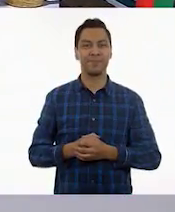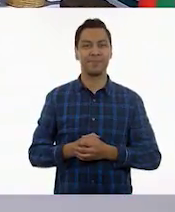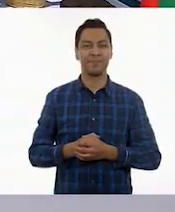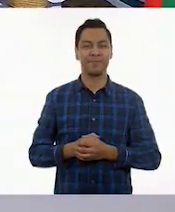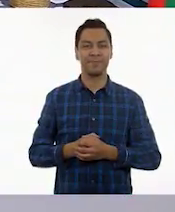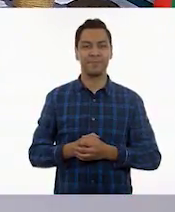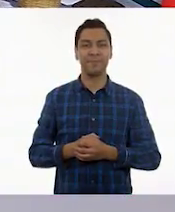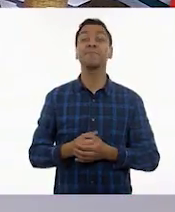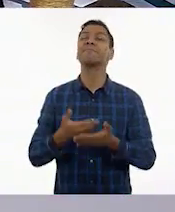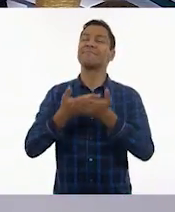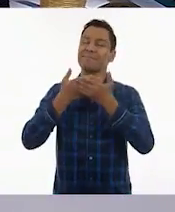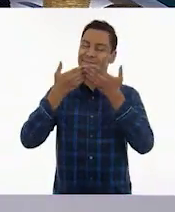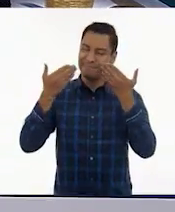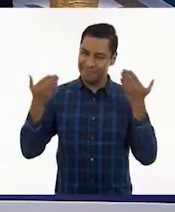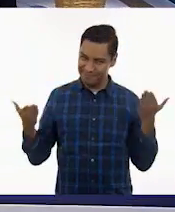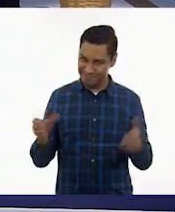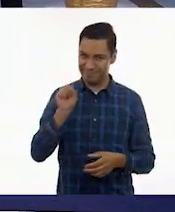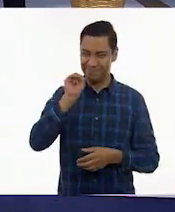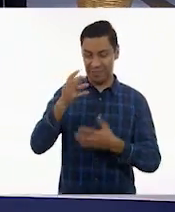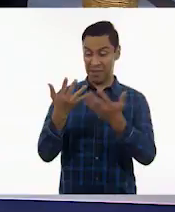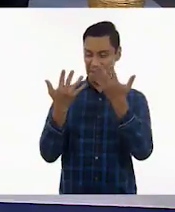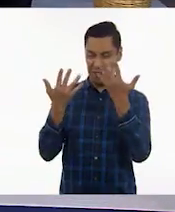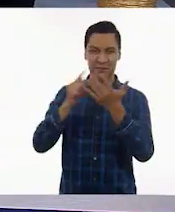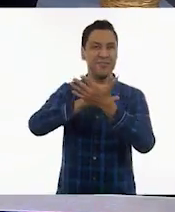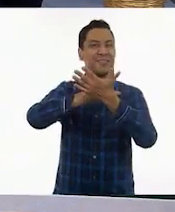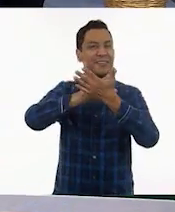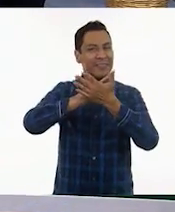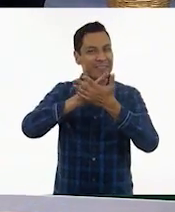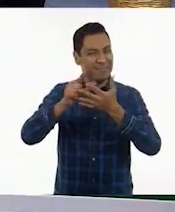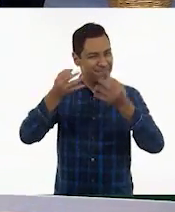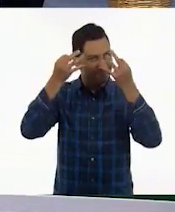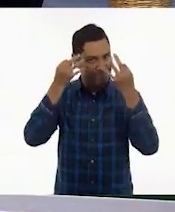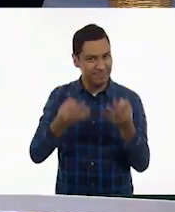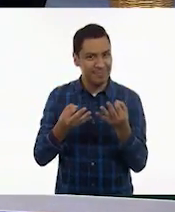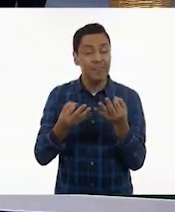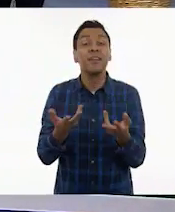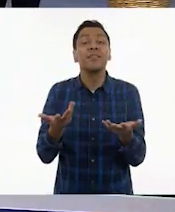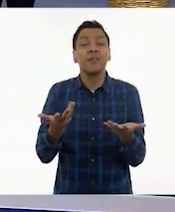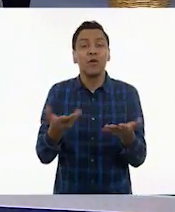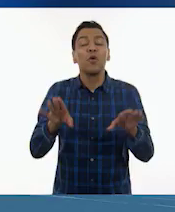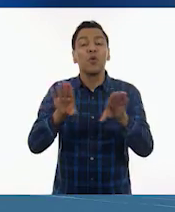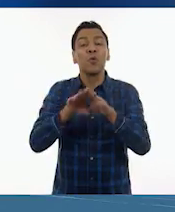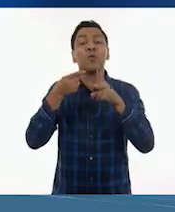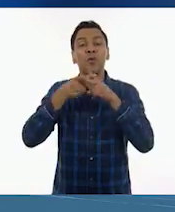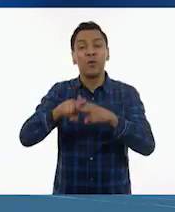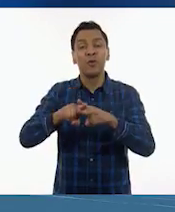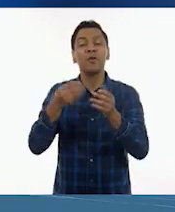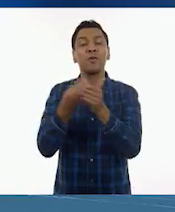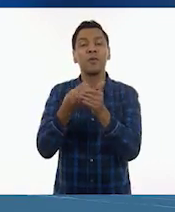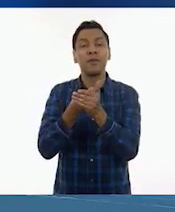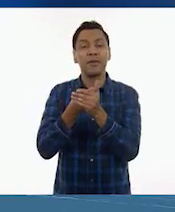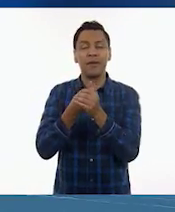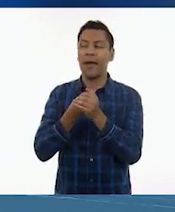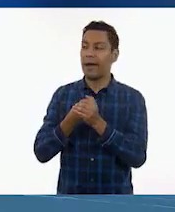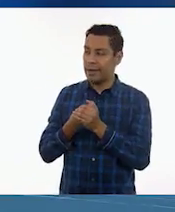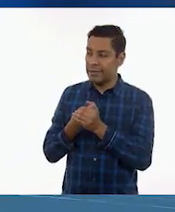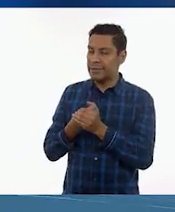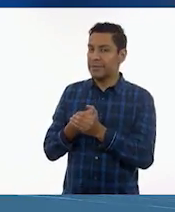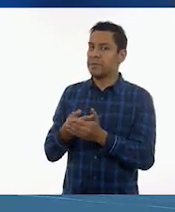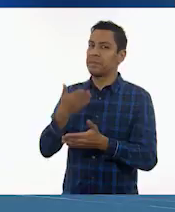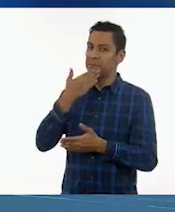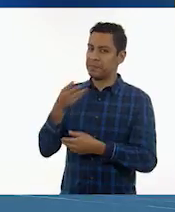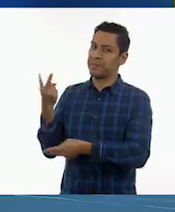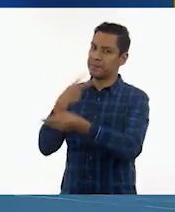Ahora sí, ya con nuestras manos perfectamente limpias, ¿con qué vamos a comenzar? Pues vamos a comenzar dándole la